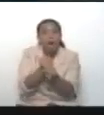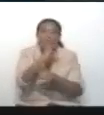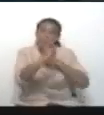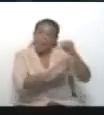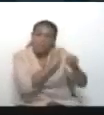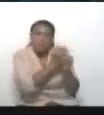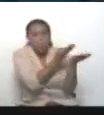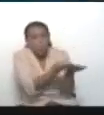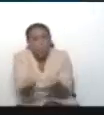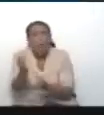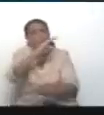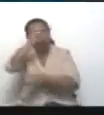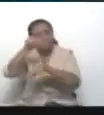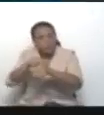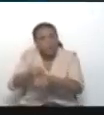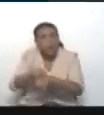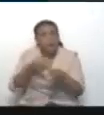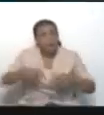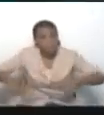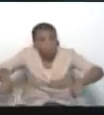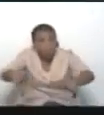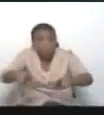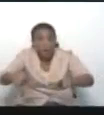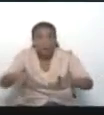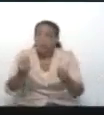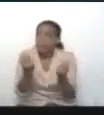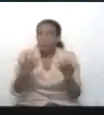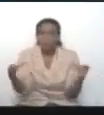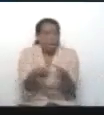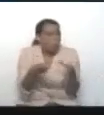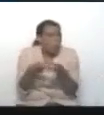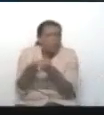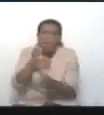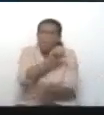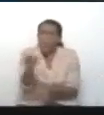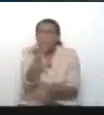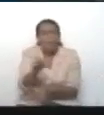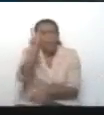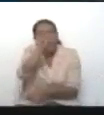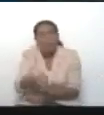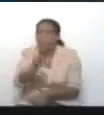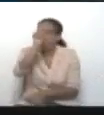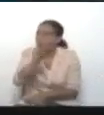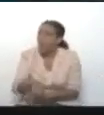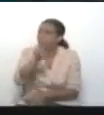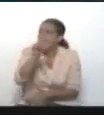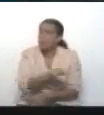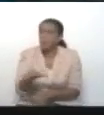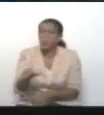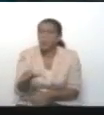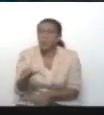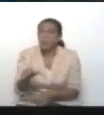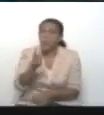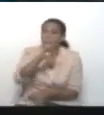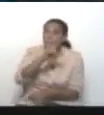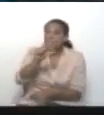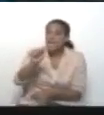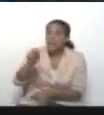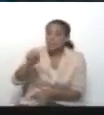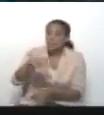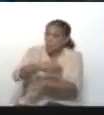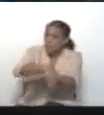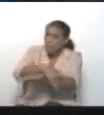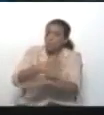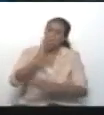internacionales, nacionales. Hacía múltiples reuniones todas las semanas ahí. Cuando ustedes no beben en público,